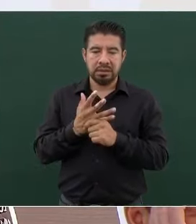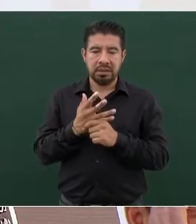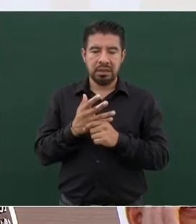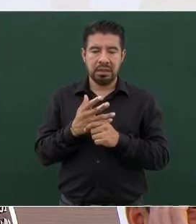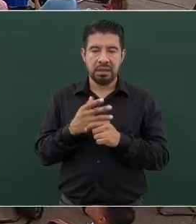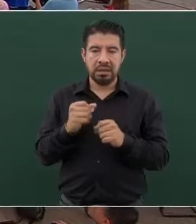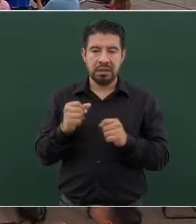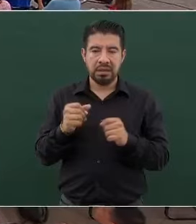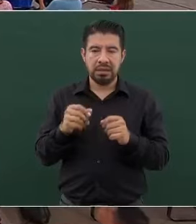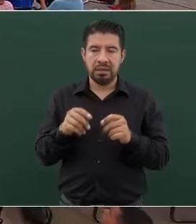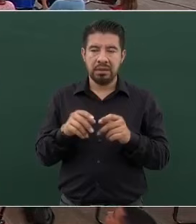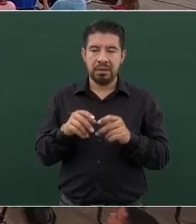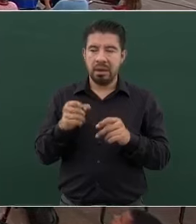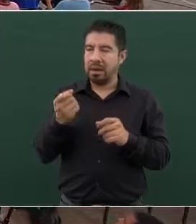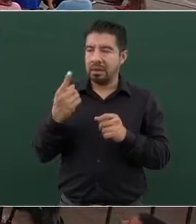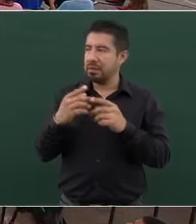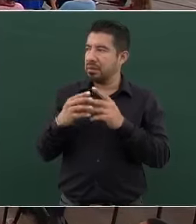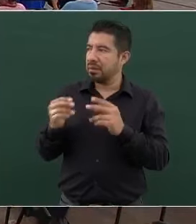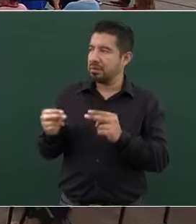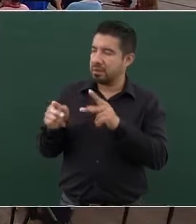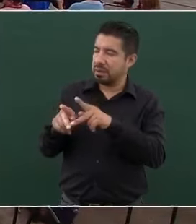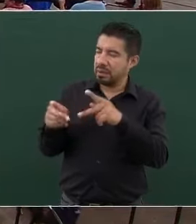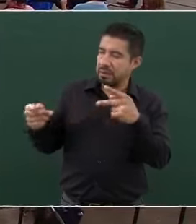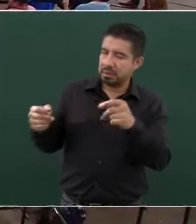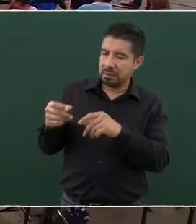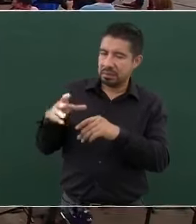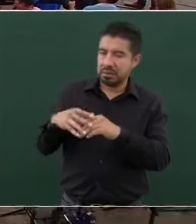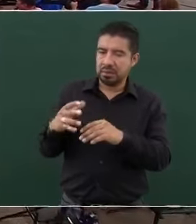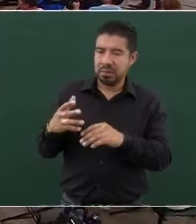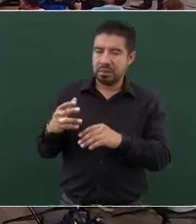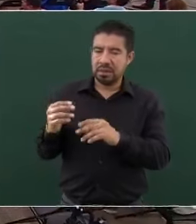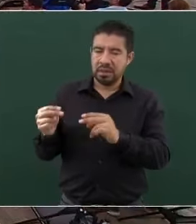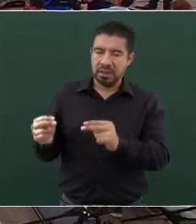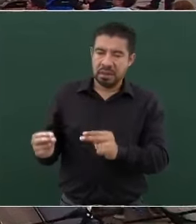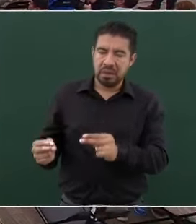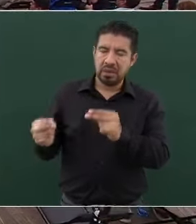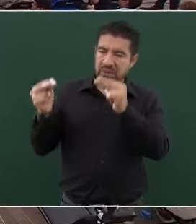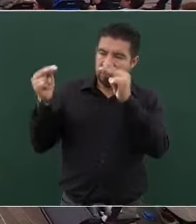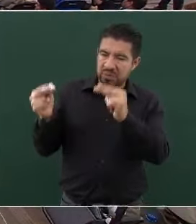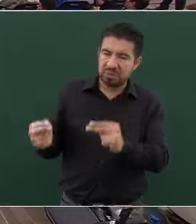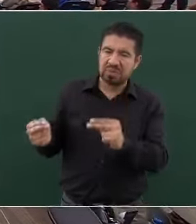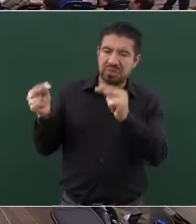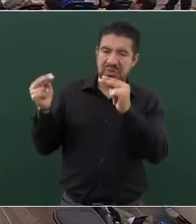negocio…